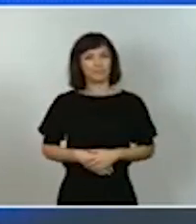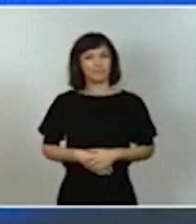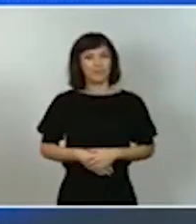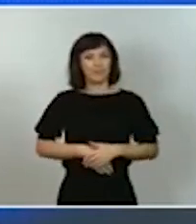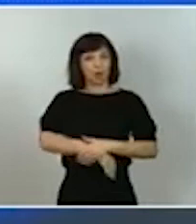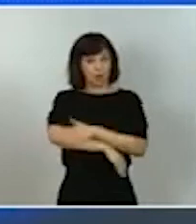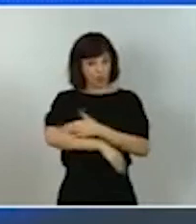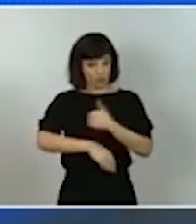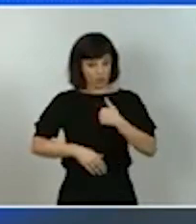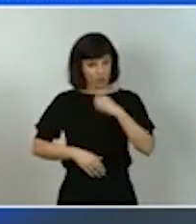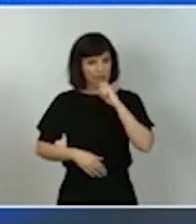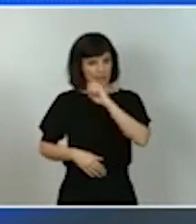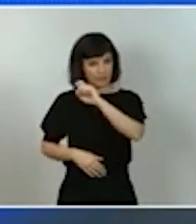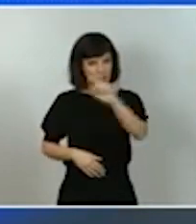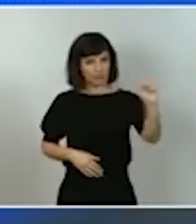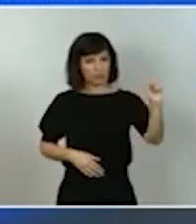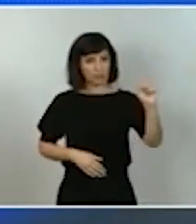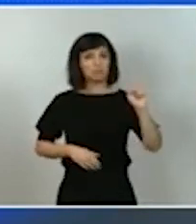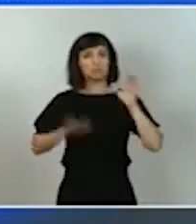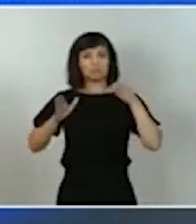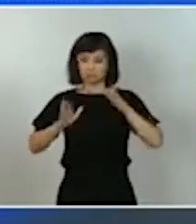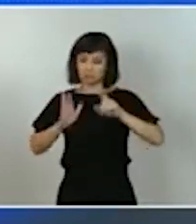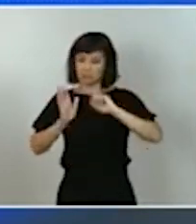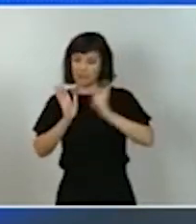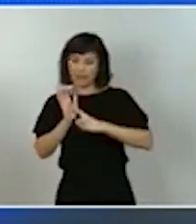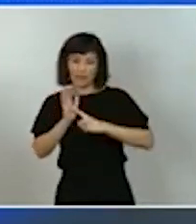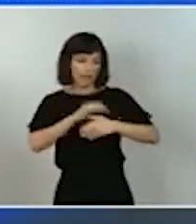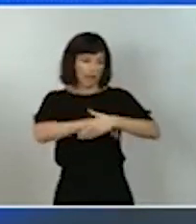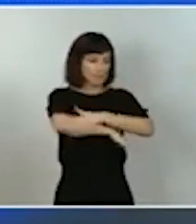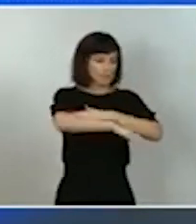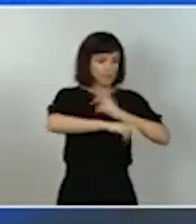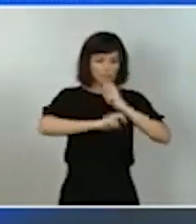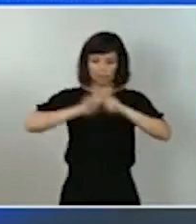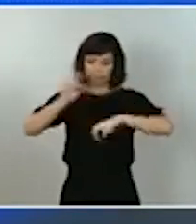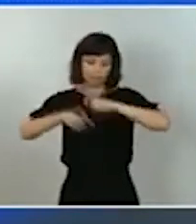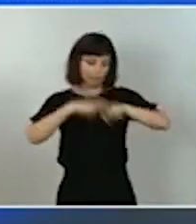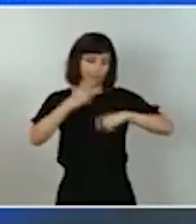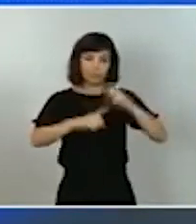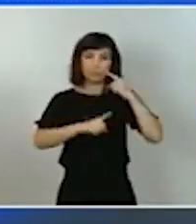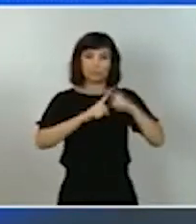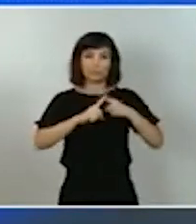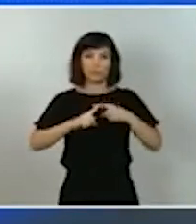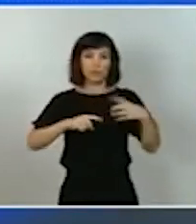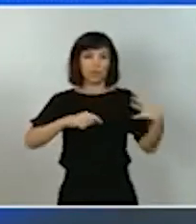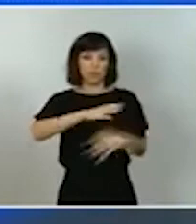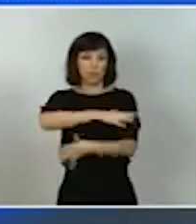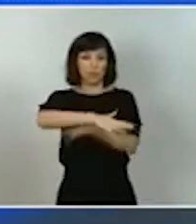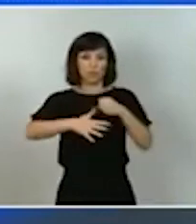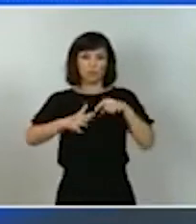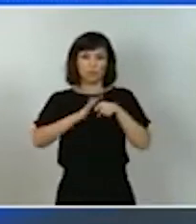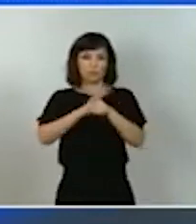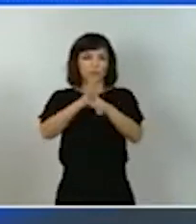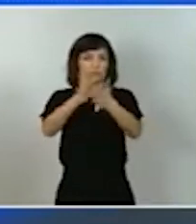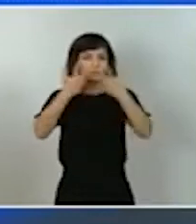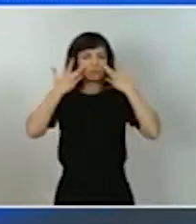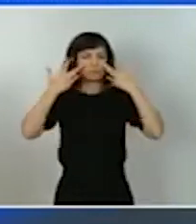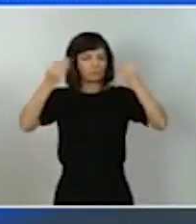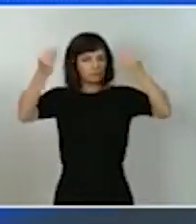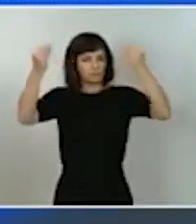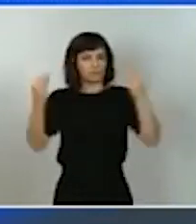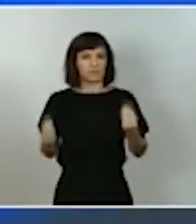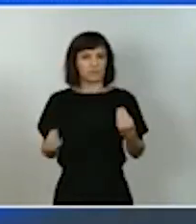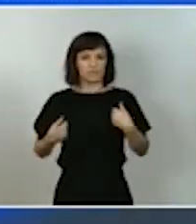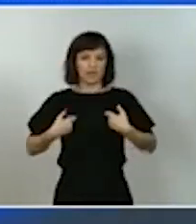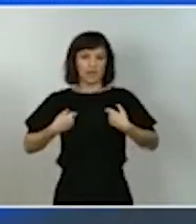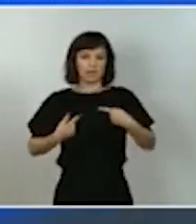cometer las reformas legales y administrativas necesarias para que la gestión de los fondos sea impecable y se ejecuten de manera transparente y ágil